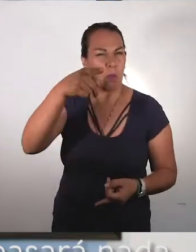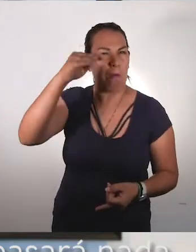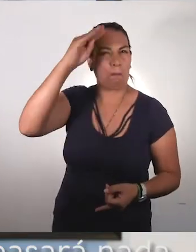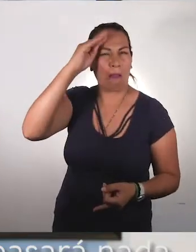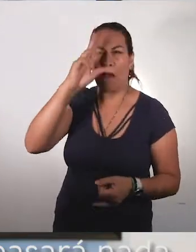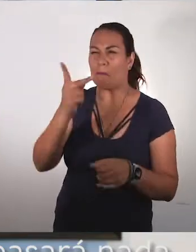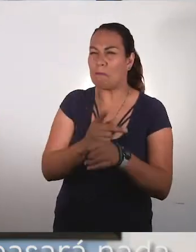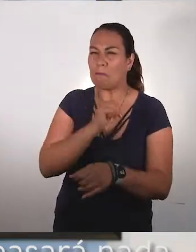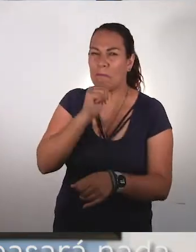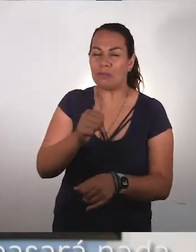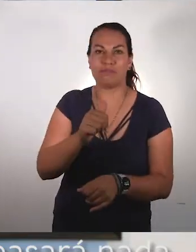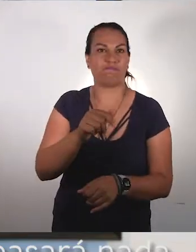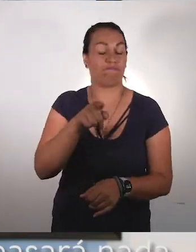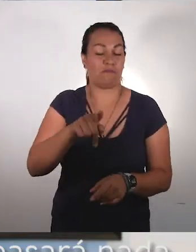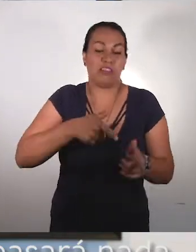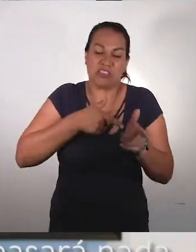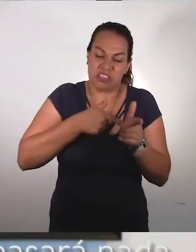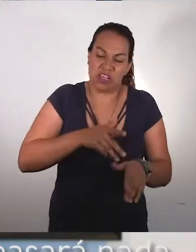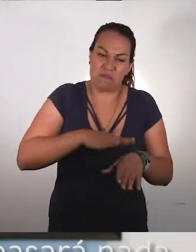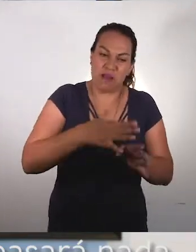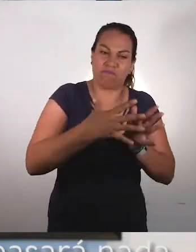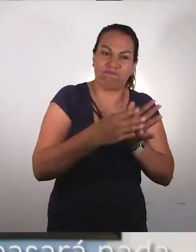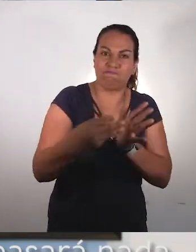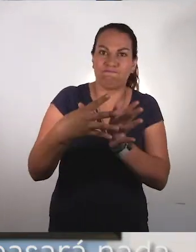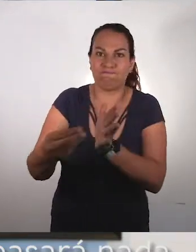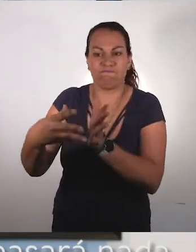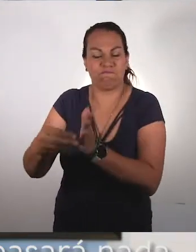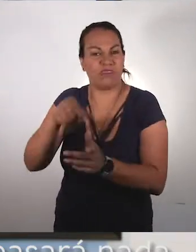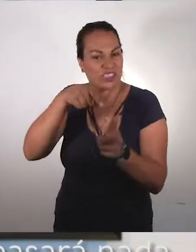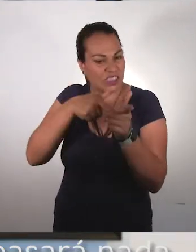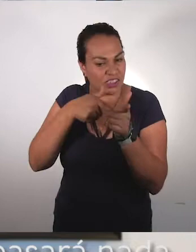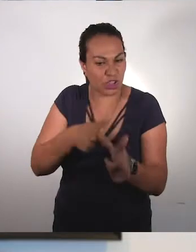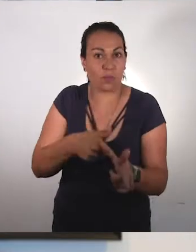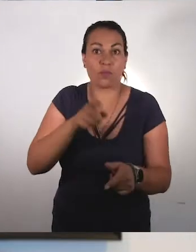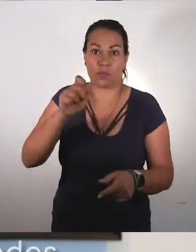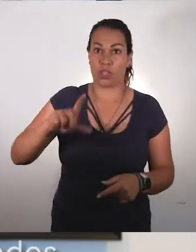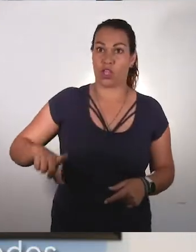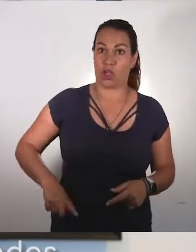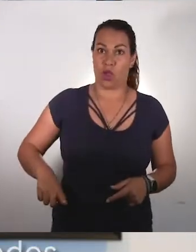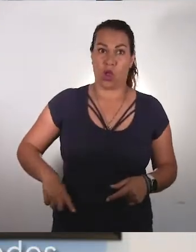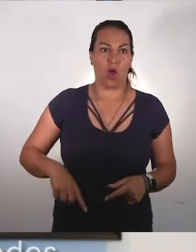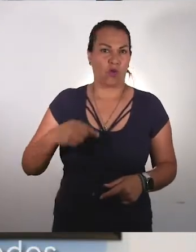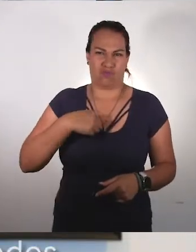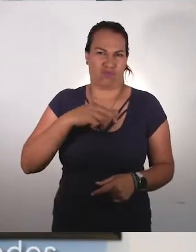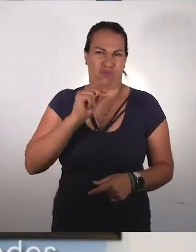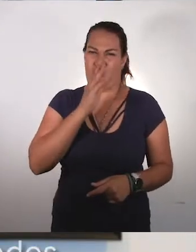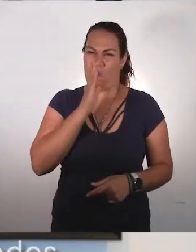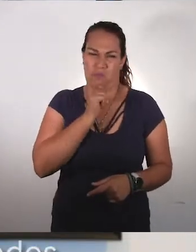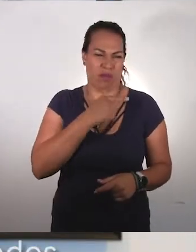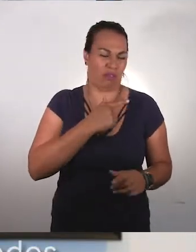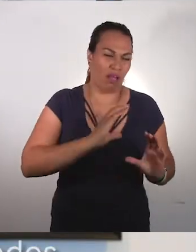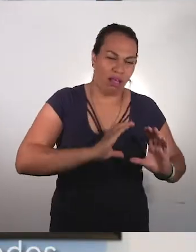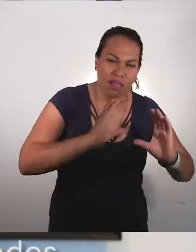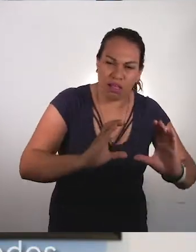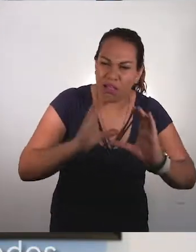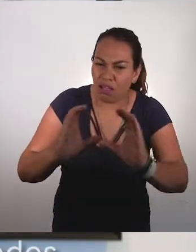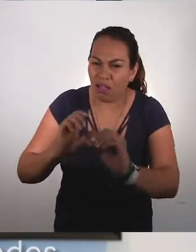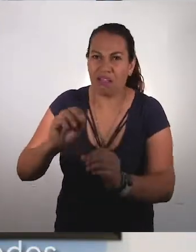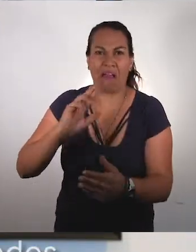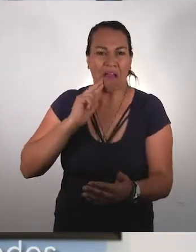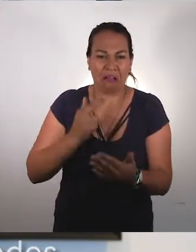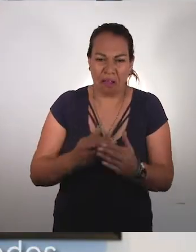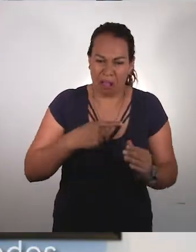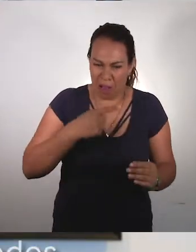pensando que no pasará nada, los contagios y las muertes seguirán. El gobierno no puede andar detrás de todos los